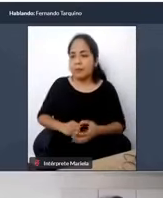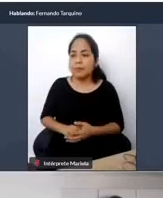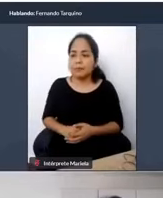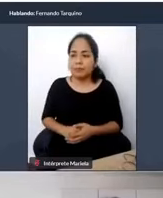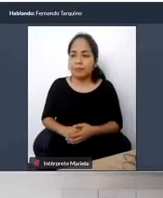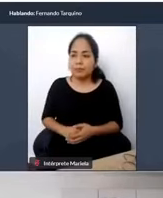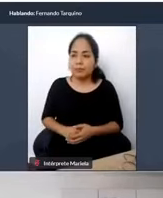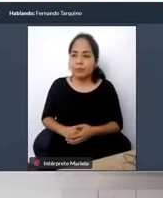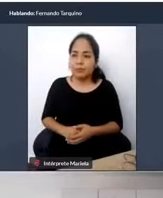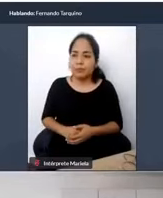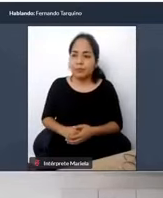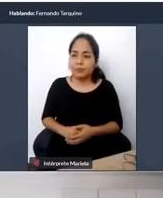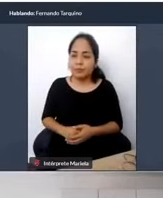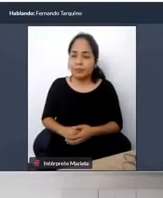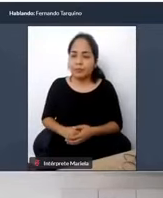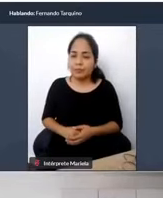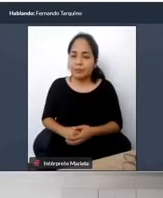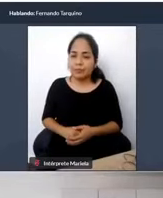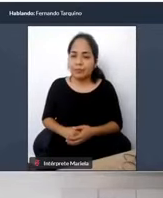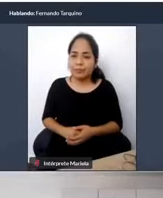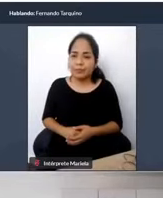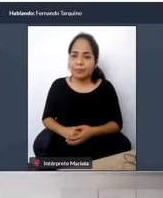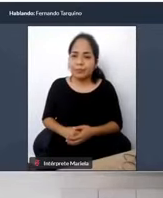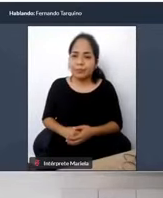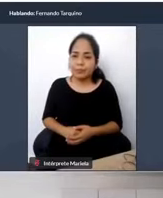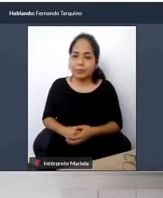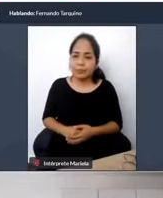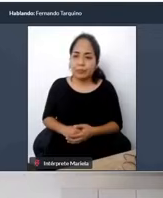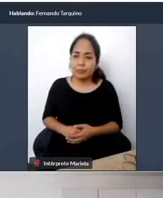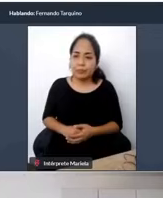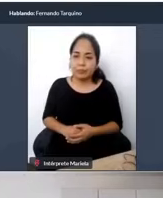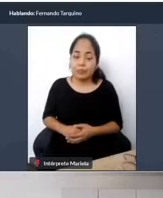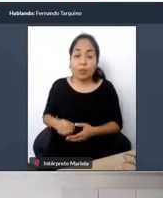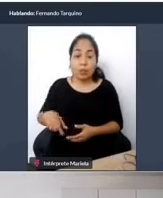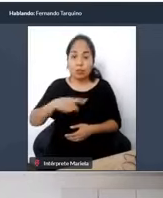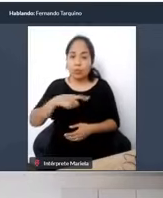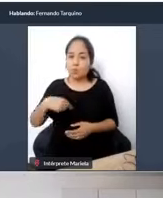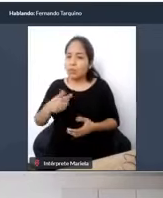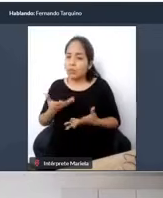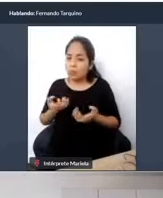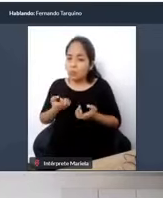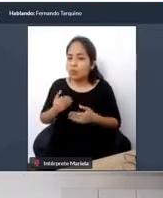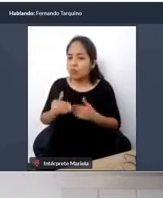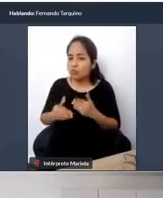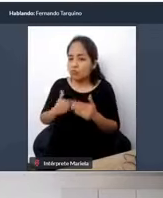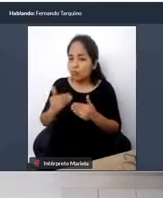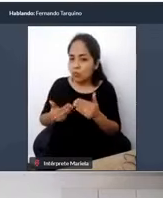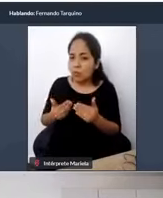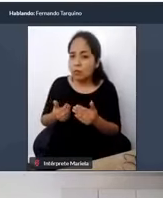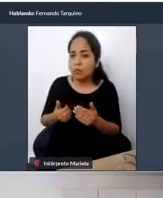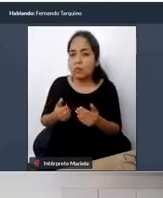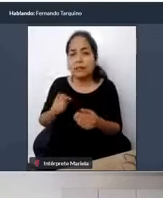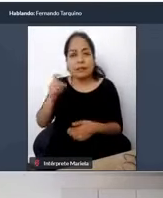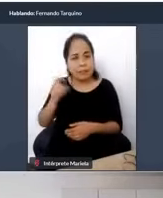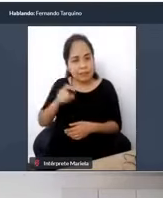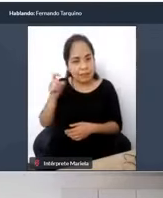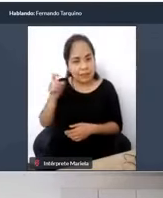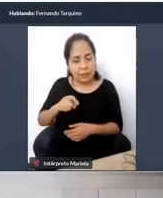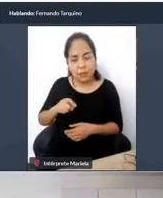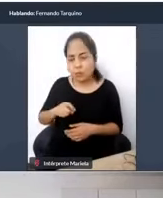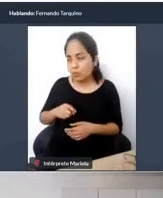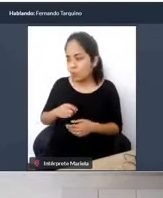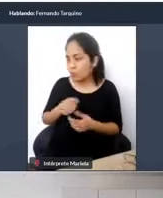avanzados de detección, de presencia de personas con discapacidad, necesitamos un equipamiento